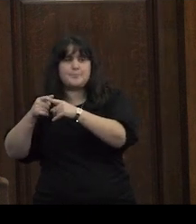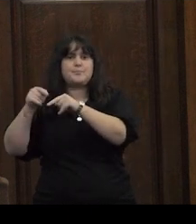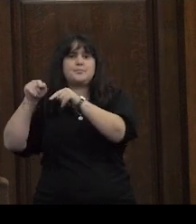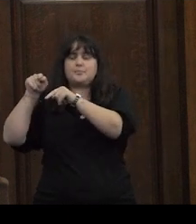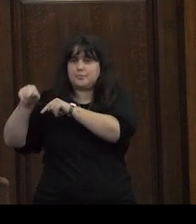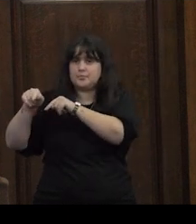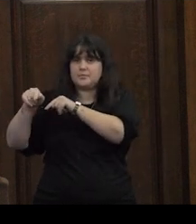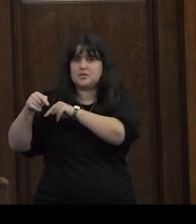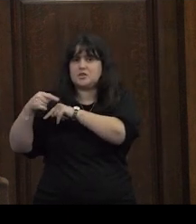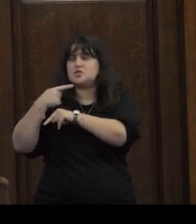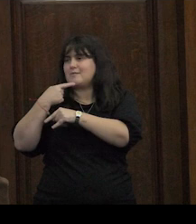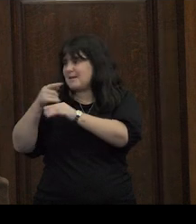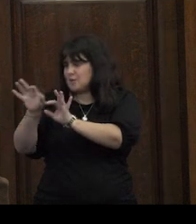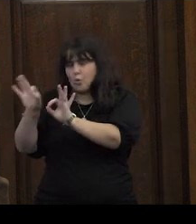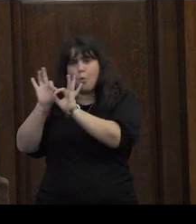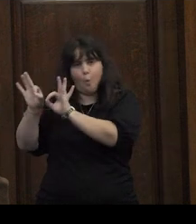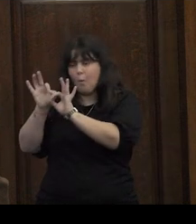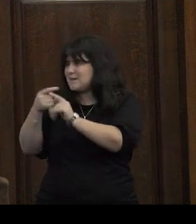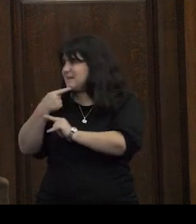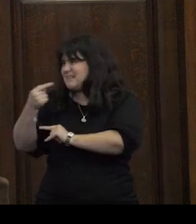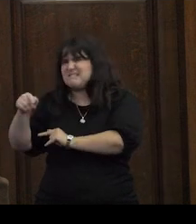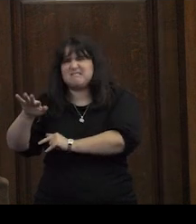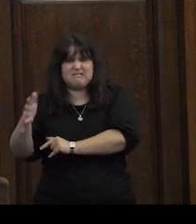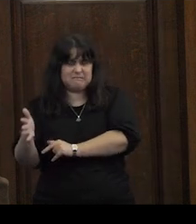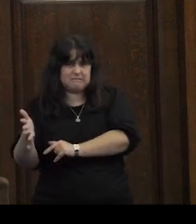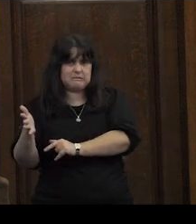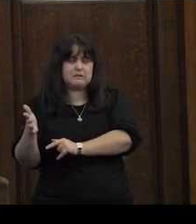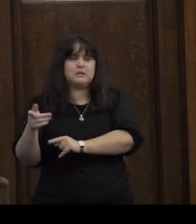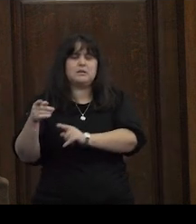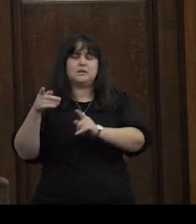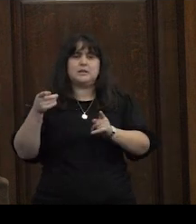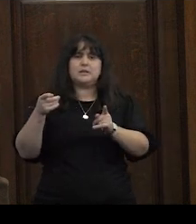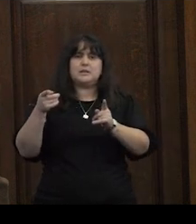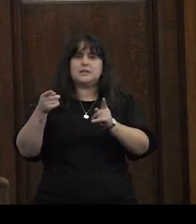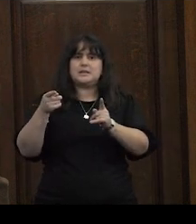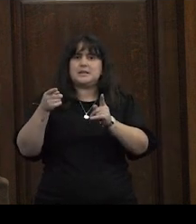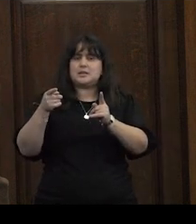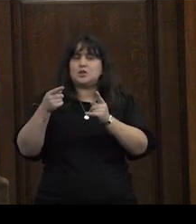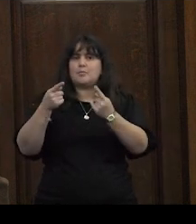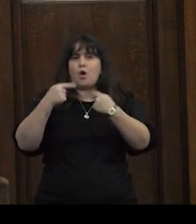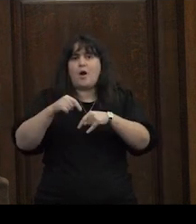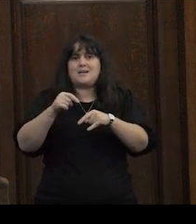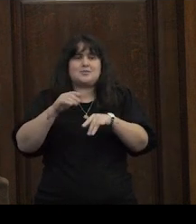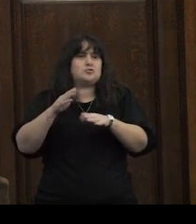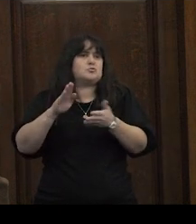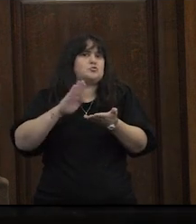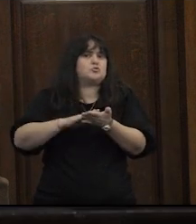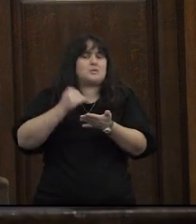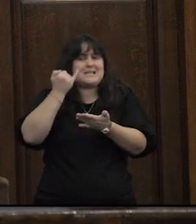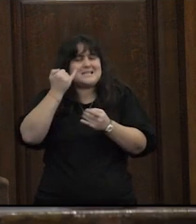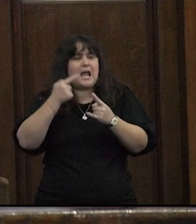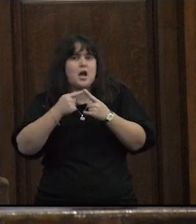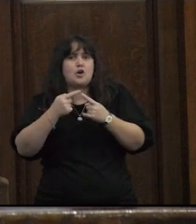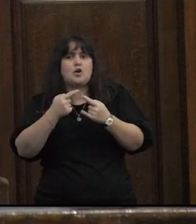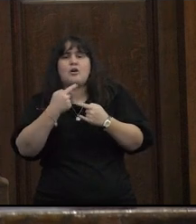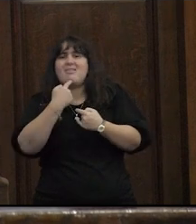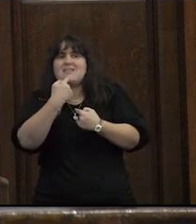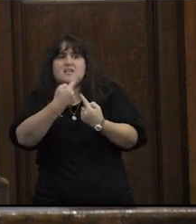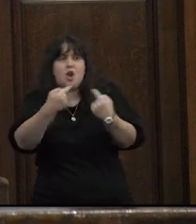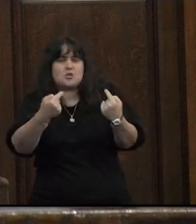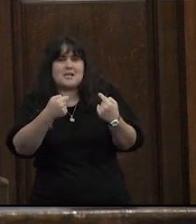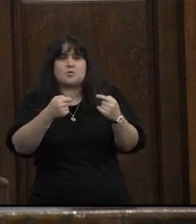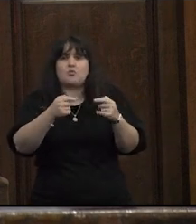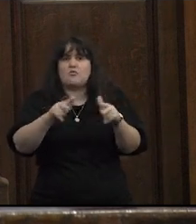la voy a citar textualmente ella dice que los decires sobre el sexo en